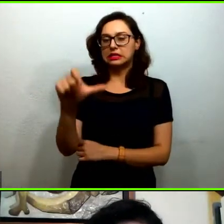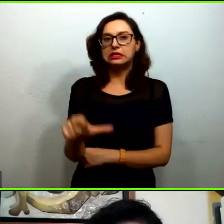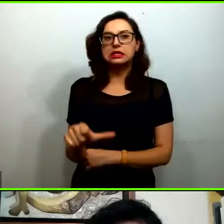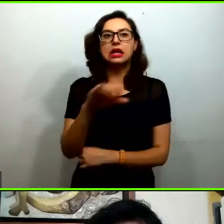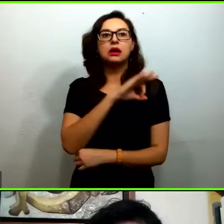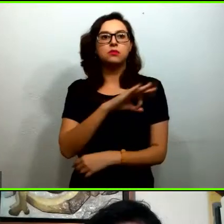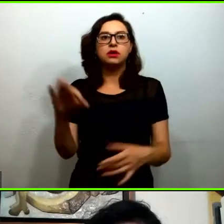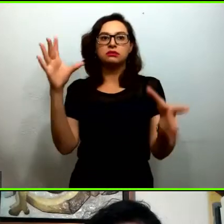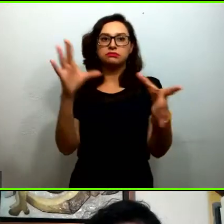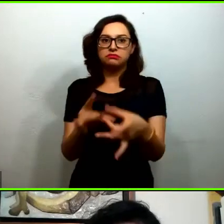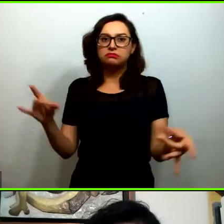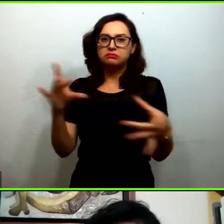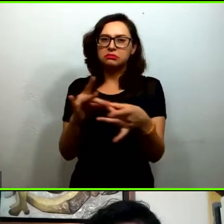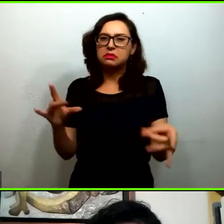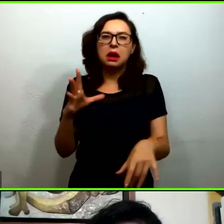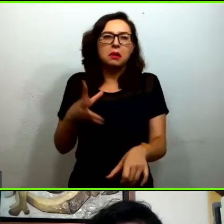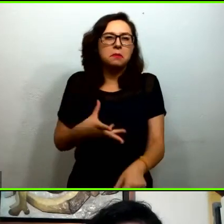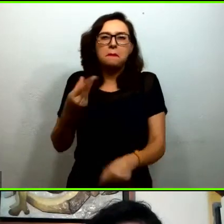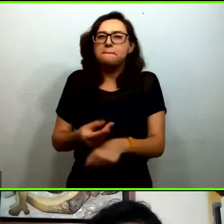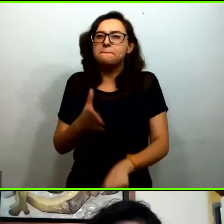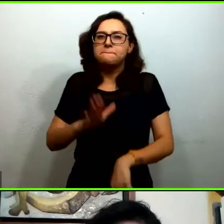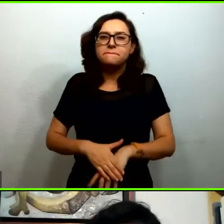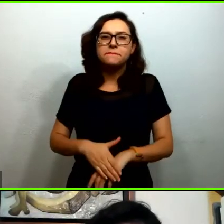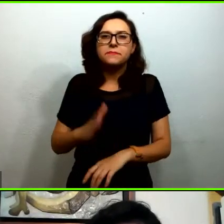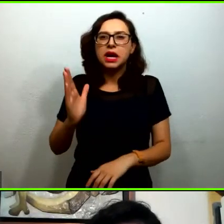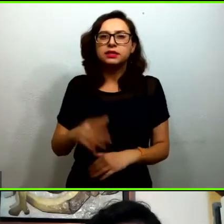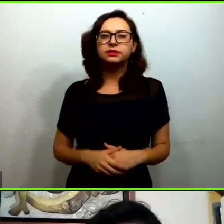escolar y las organizaciones civiles